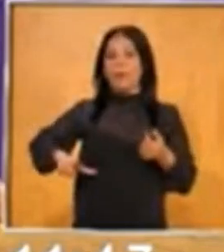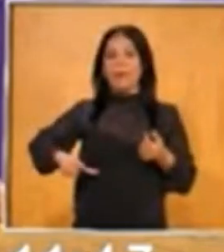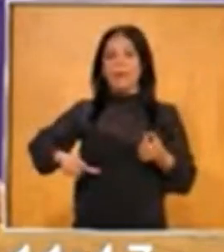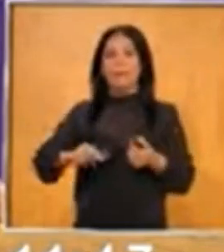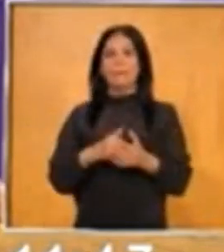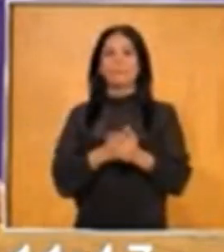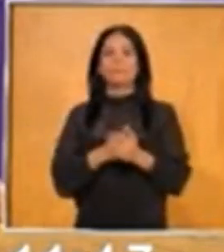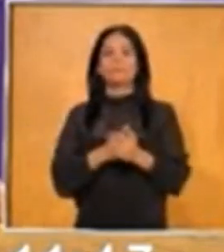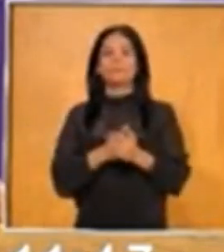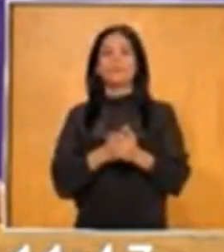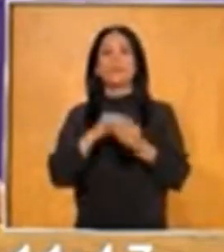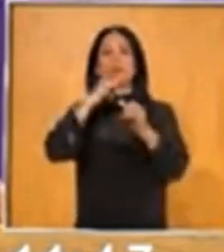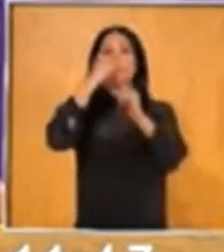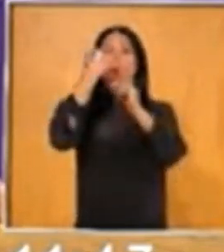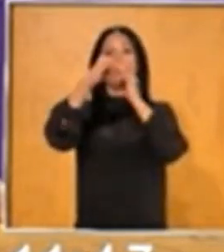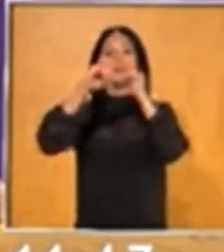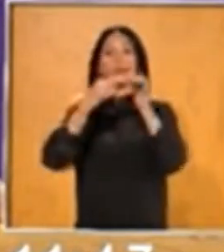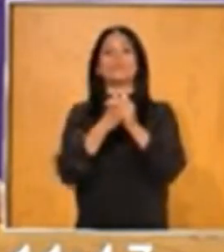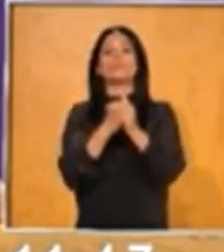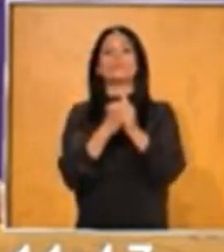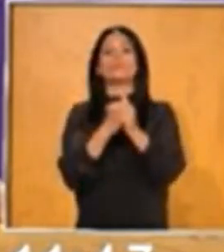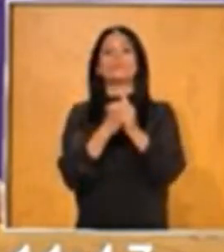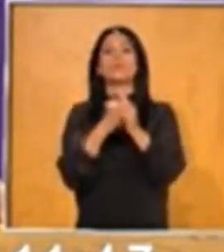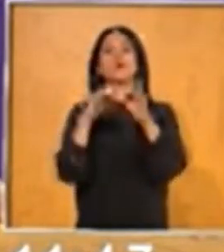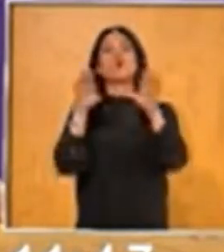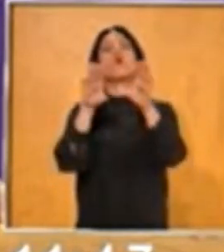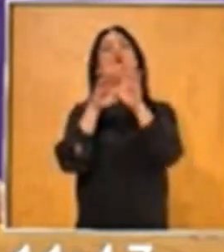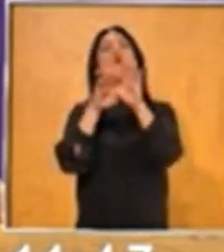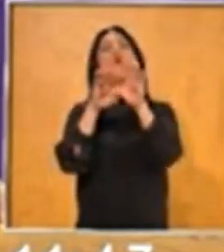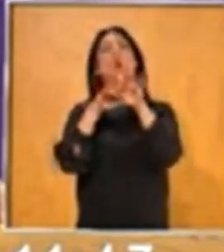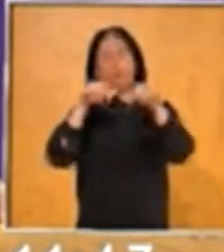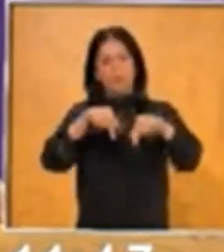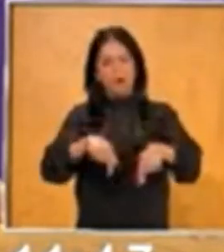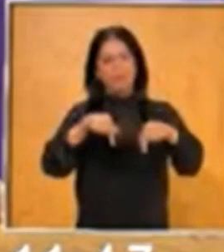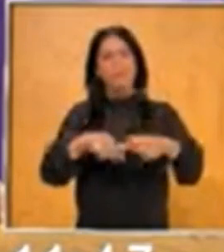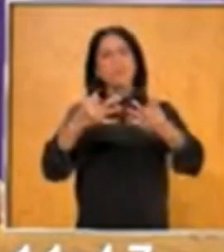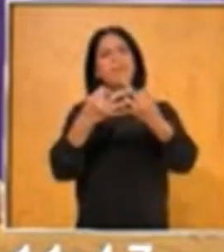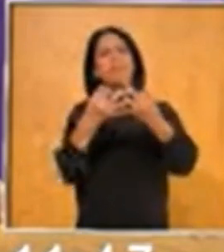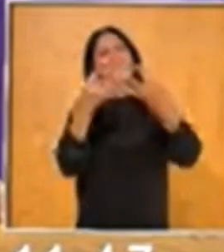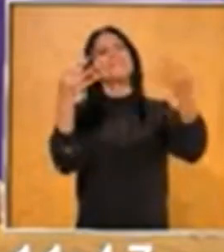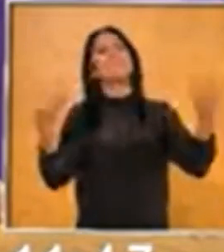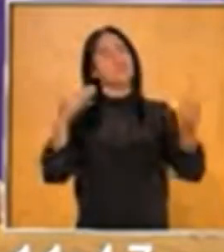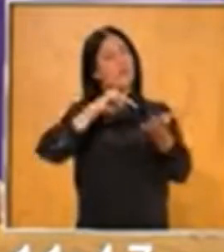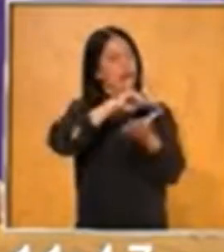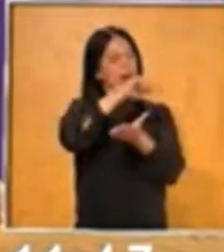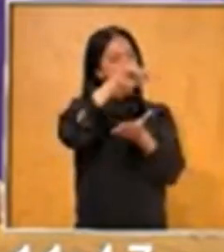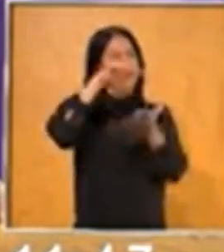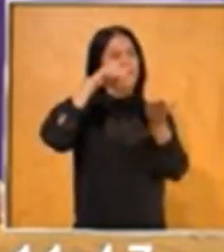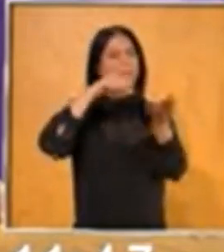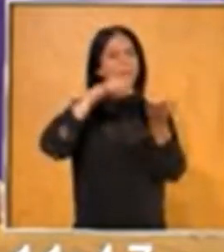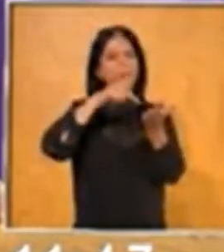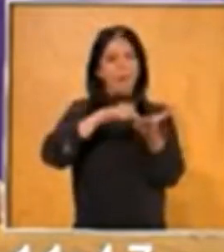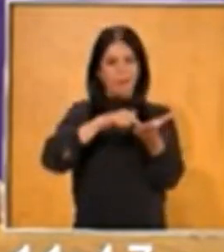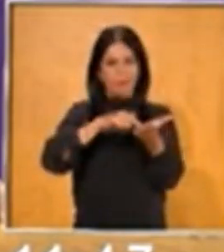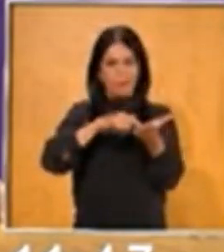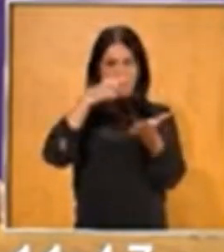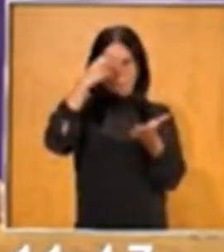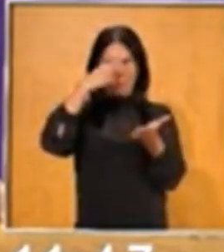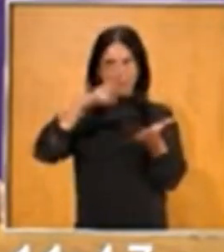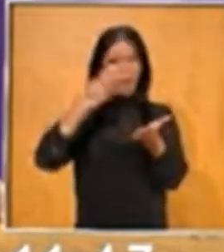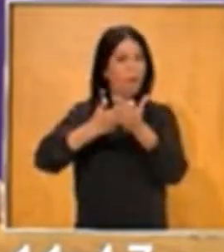última pregunta es, ¿cómo era nuestro territorio, nuestro país o entidad? ¿Era igual?